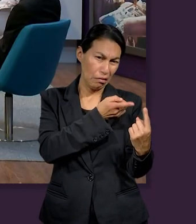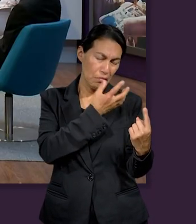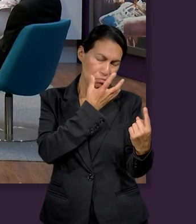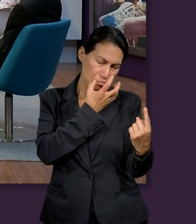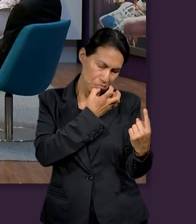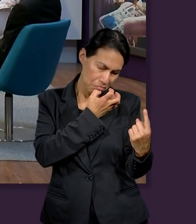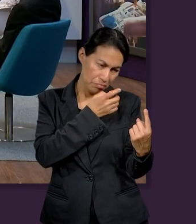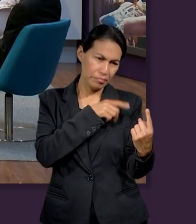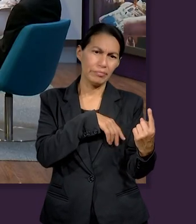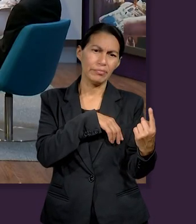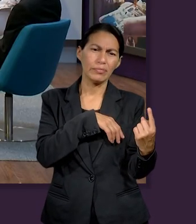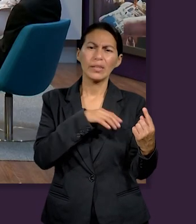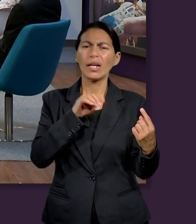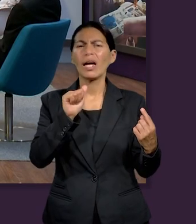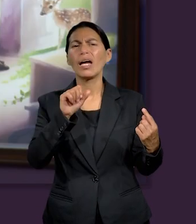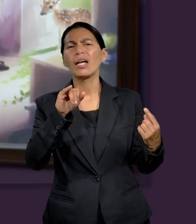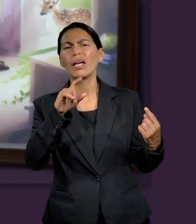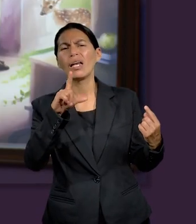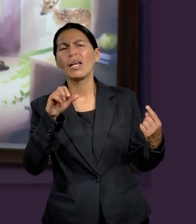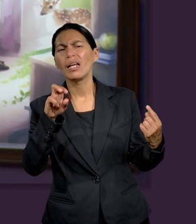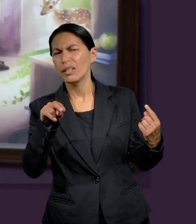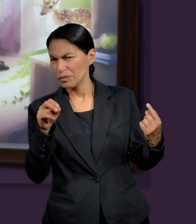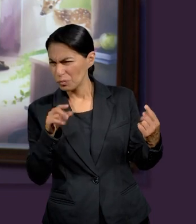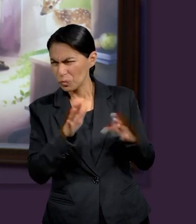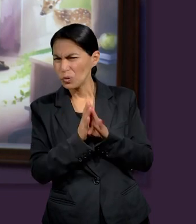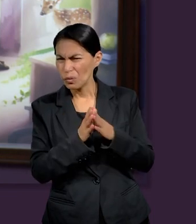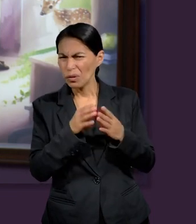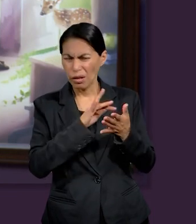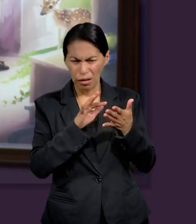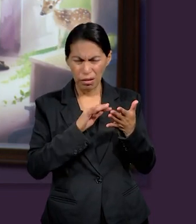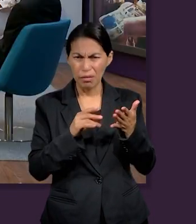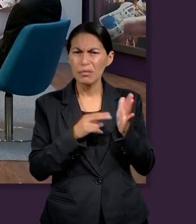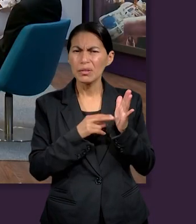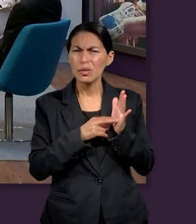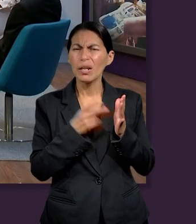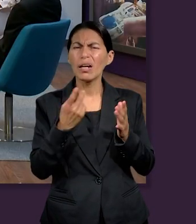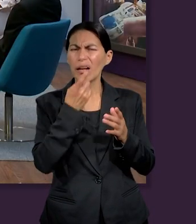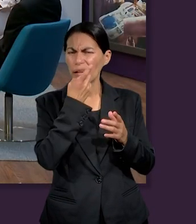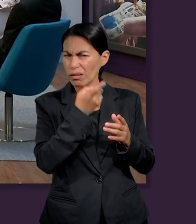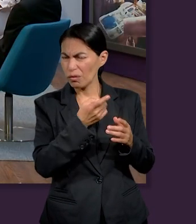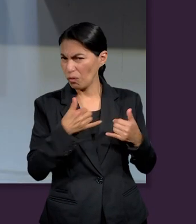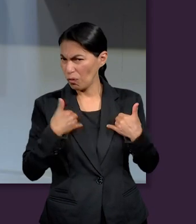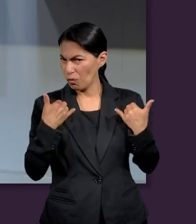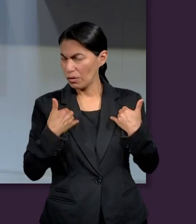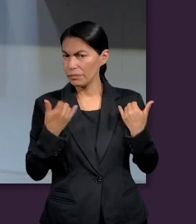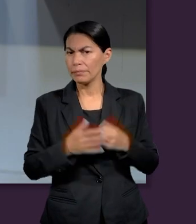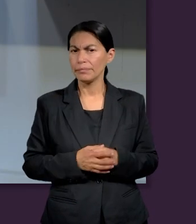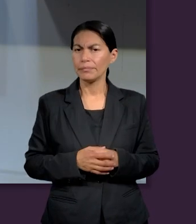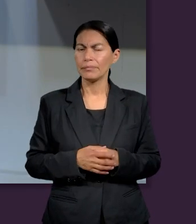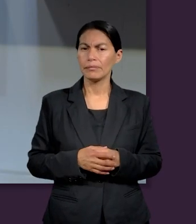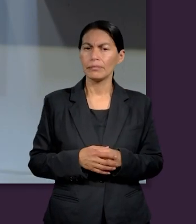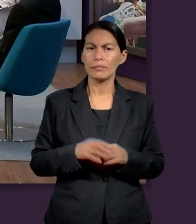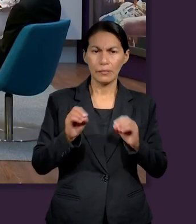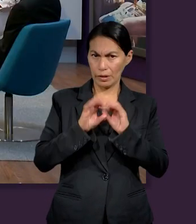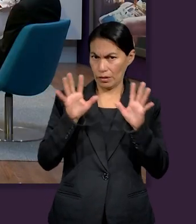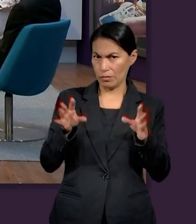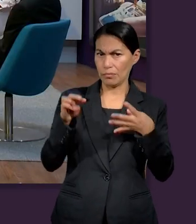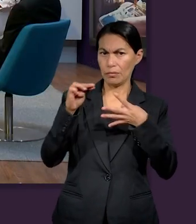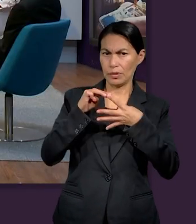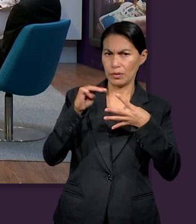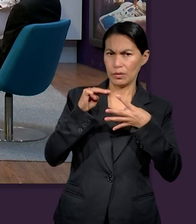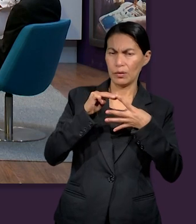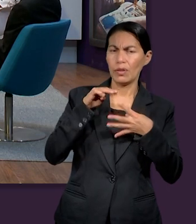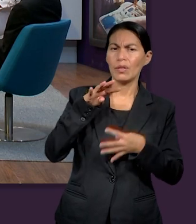feliz. Ailín, ¿me puedes leer el texto de ahí, de la respuesta que Jesús le dio al joven? Claro,